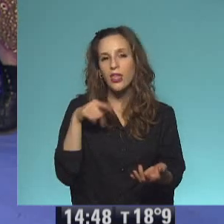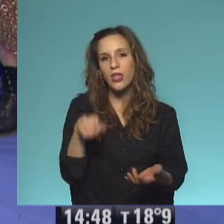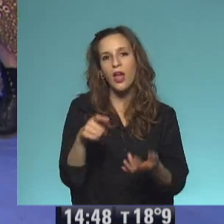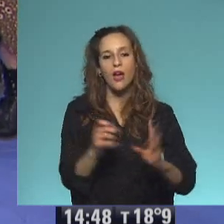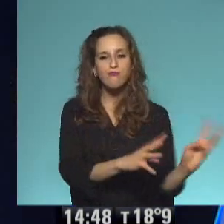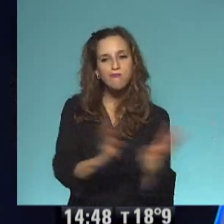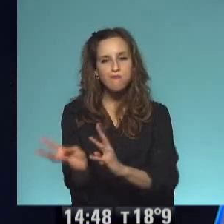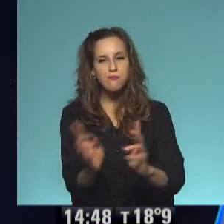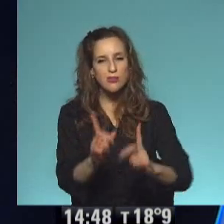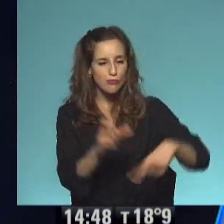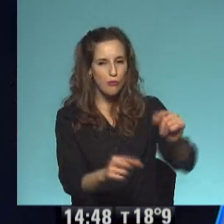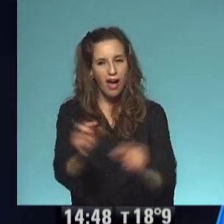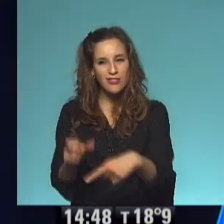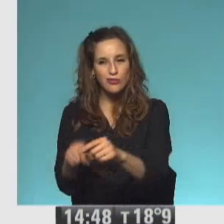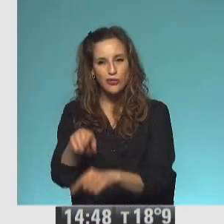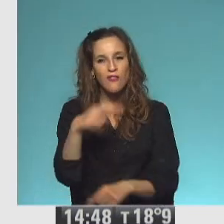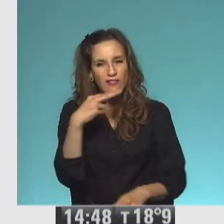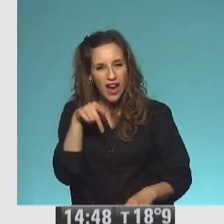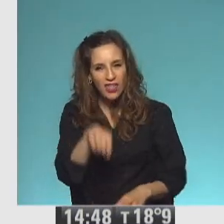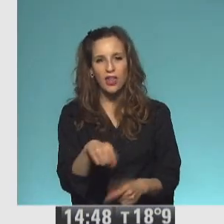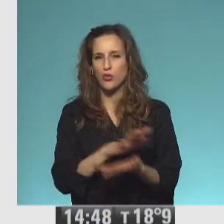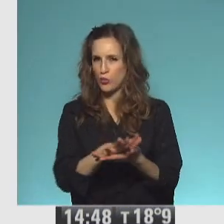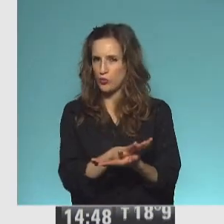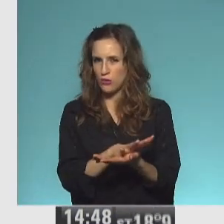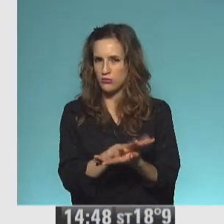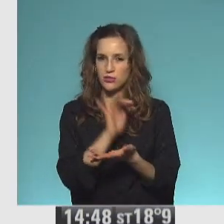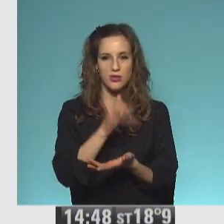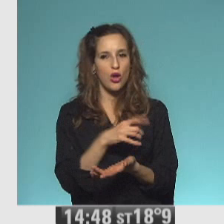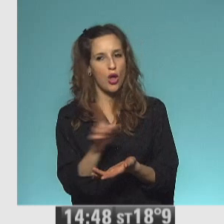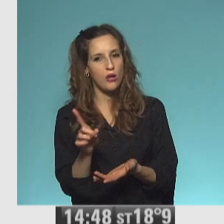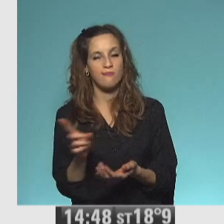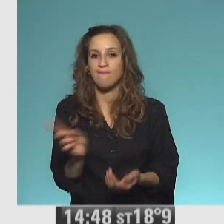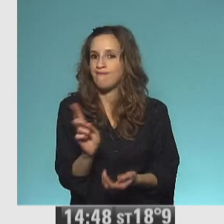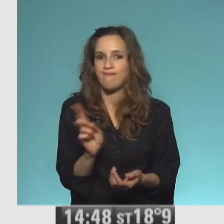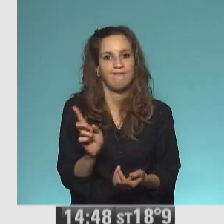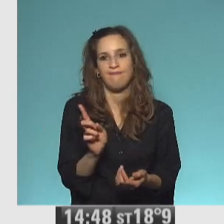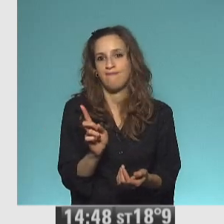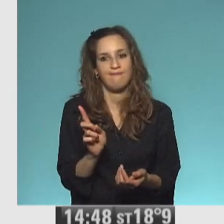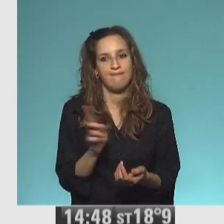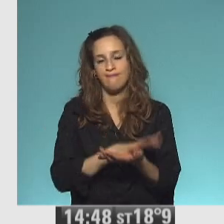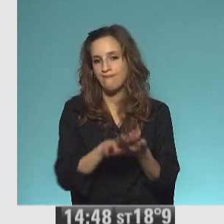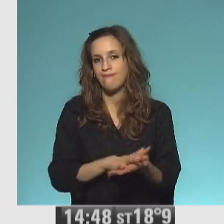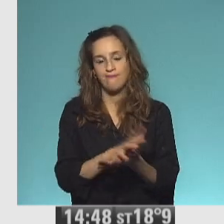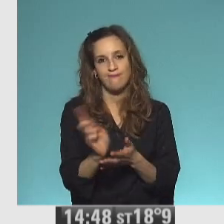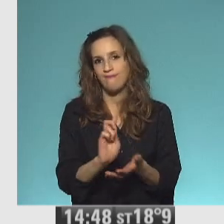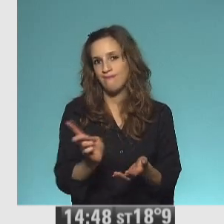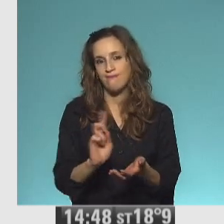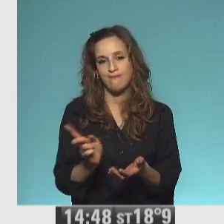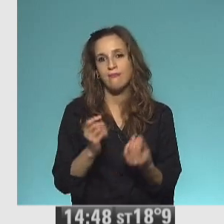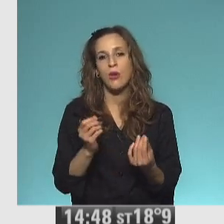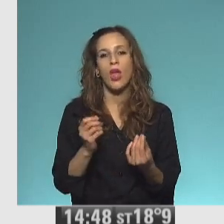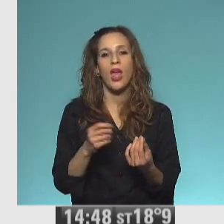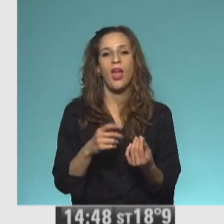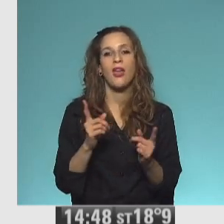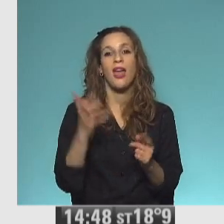en si buscamos esa página, que acá está, no funcionó porque está ahí escondido entre las plantas.